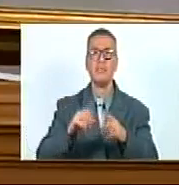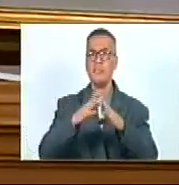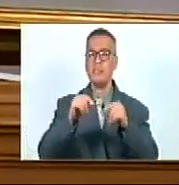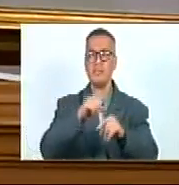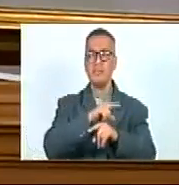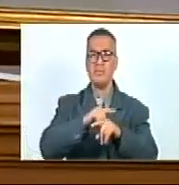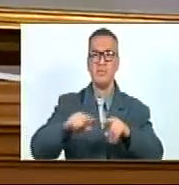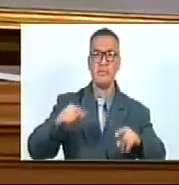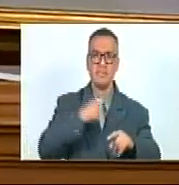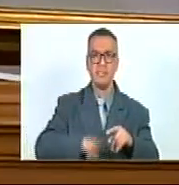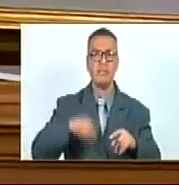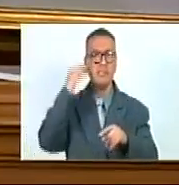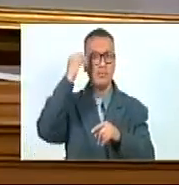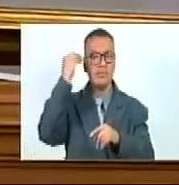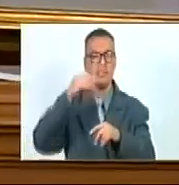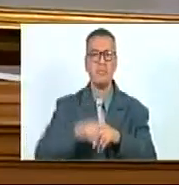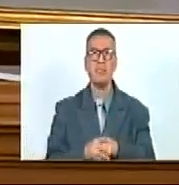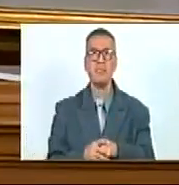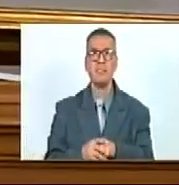En consideración.